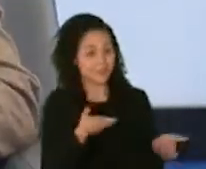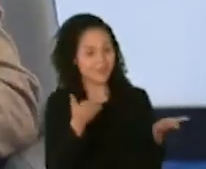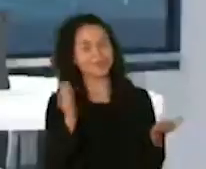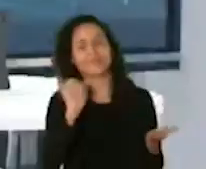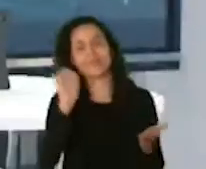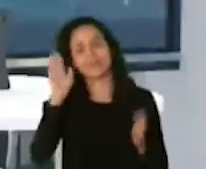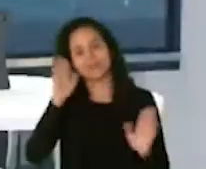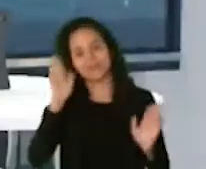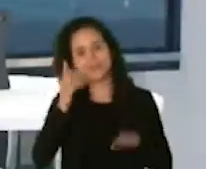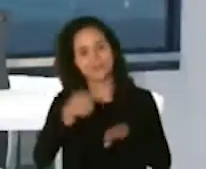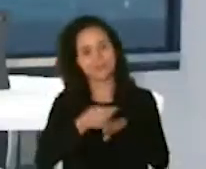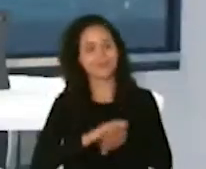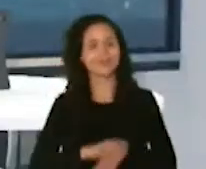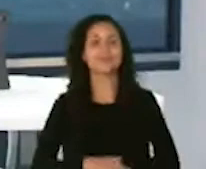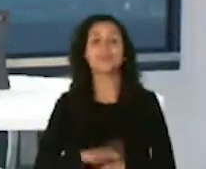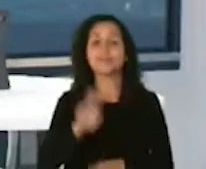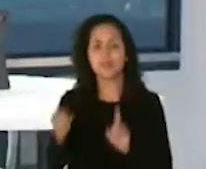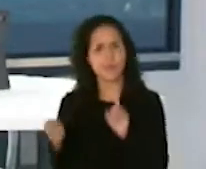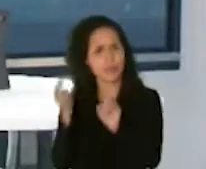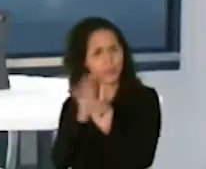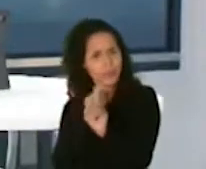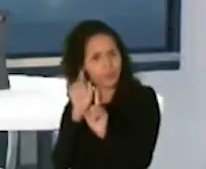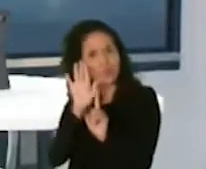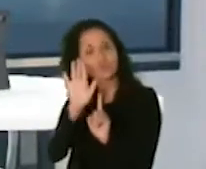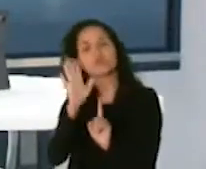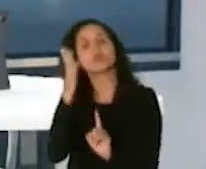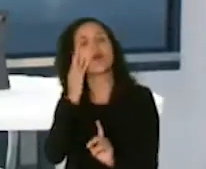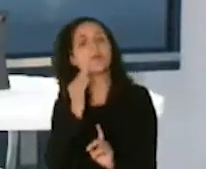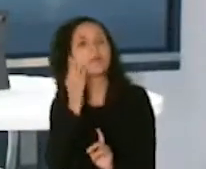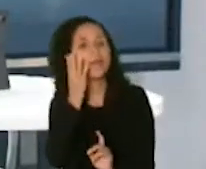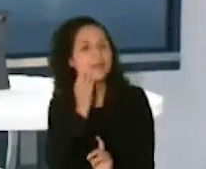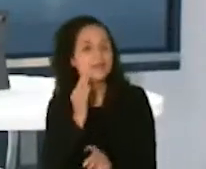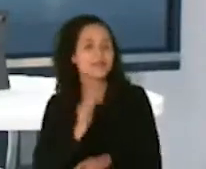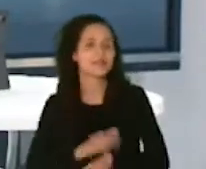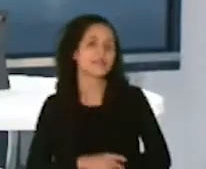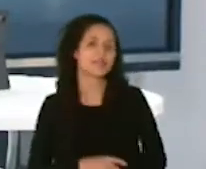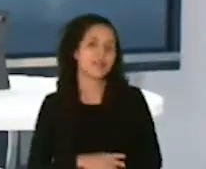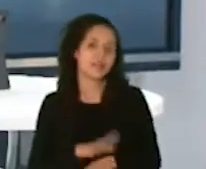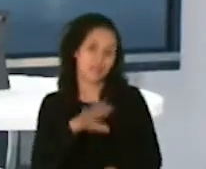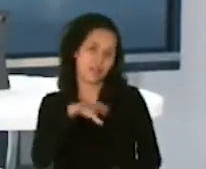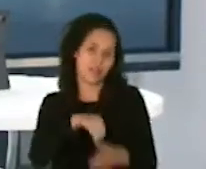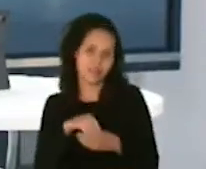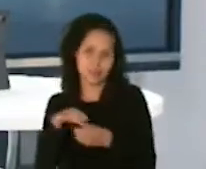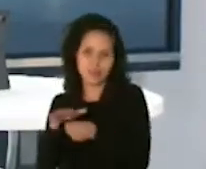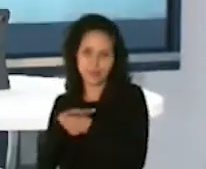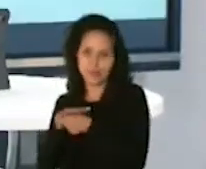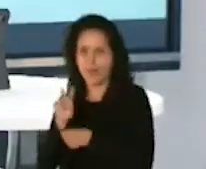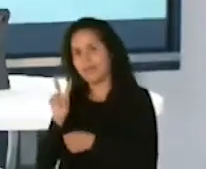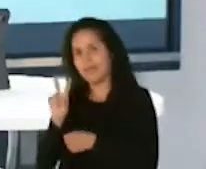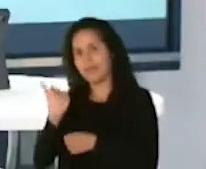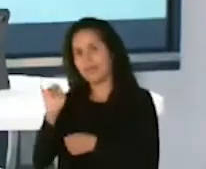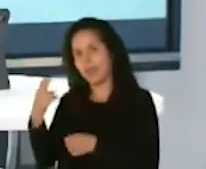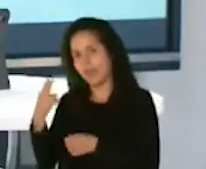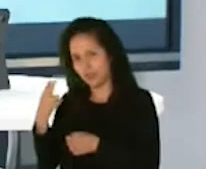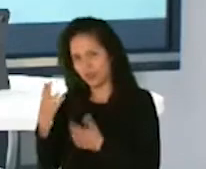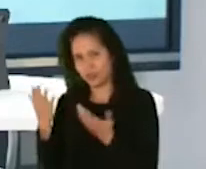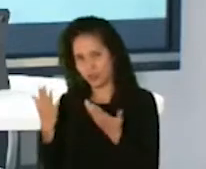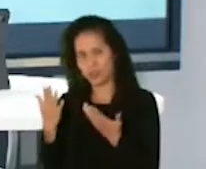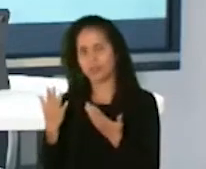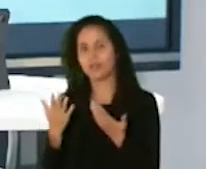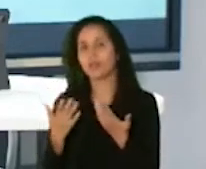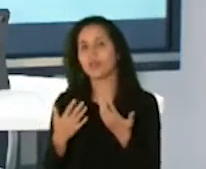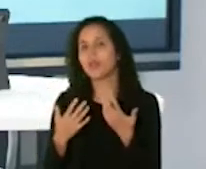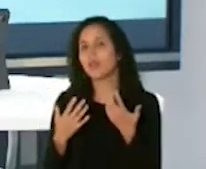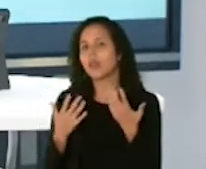Puerto Rico bueno desde el punto de vista de su experiencia en el campo del VIH ¿qué atributos